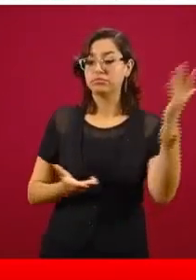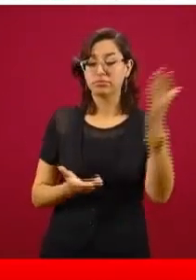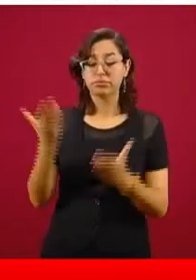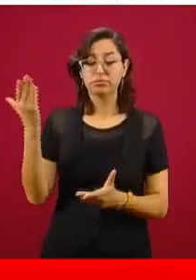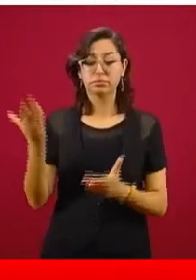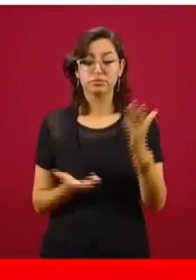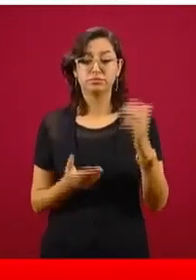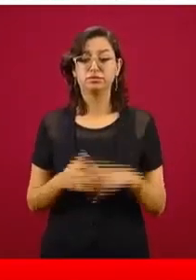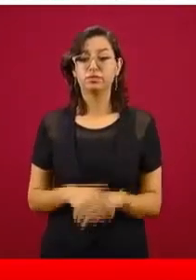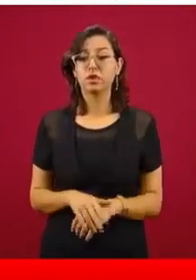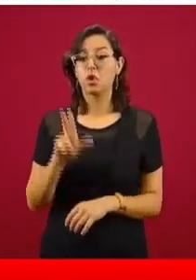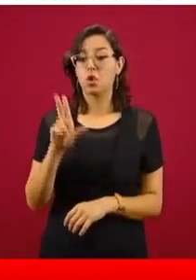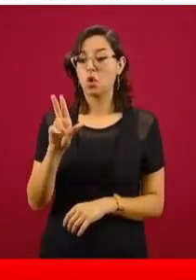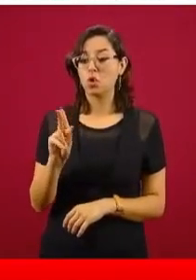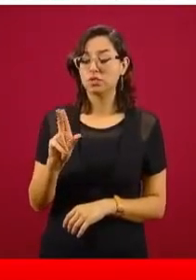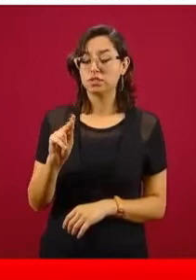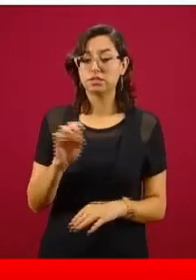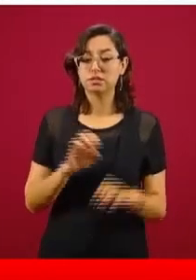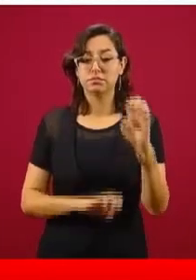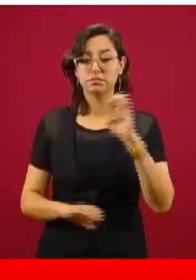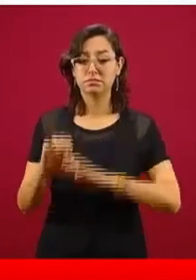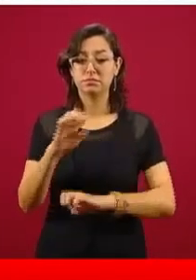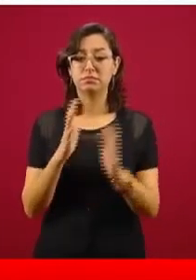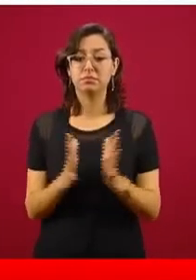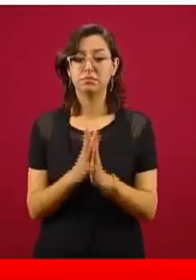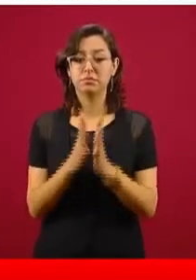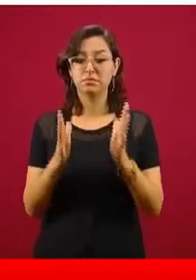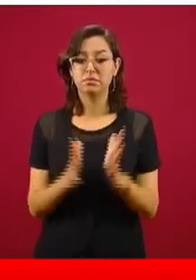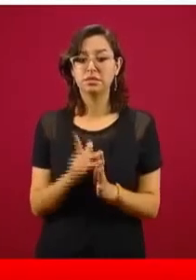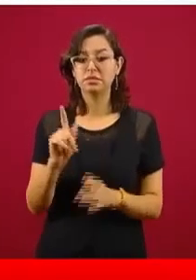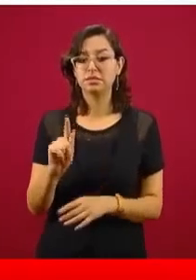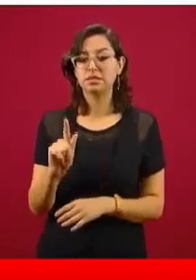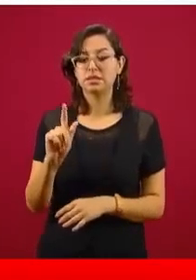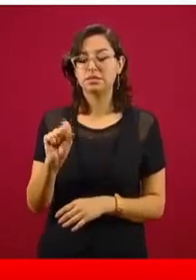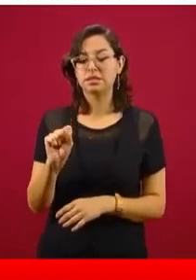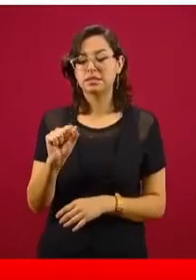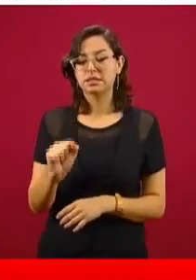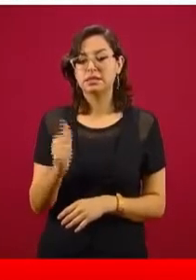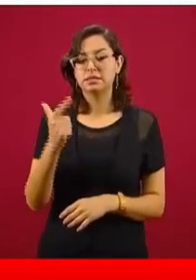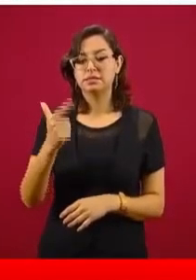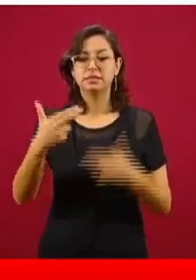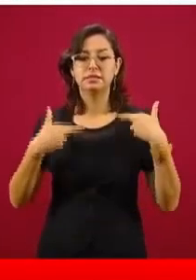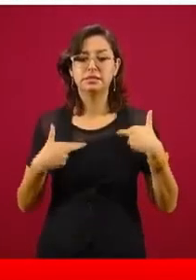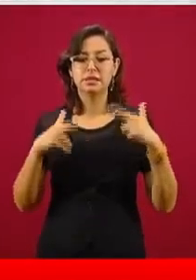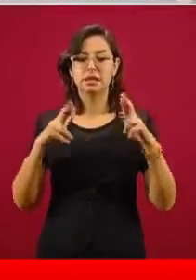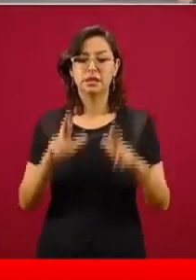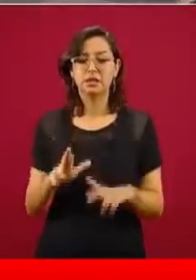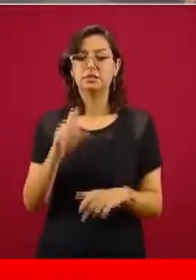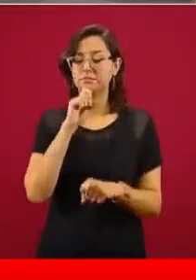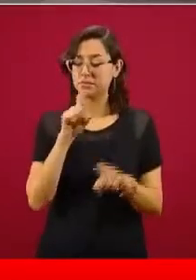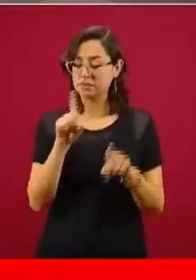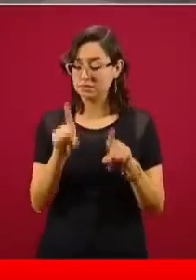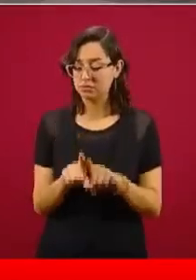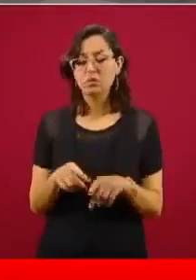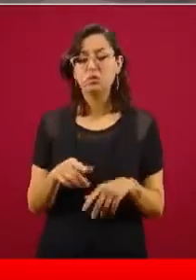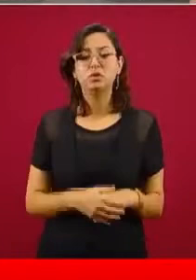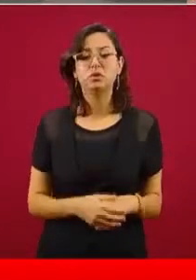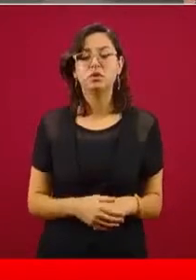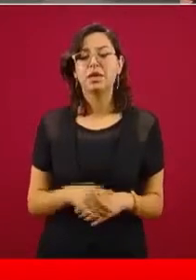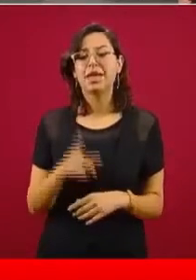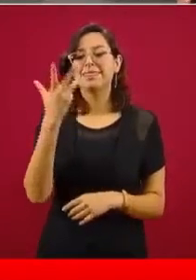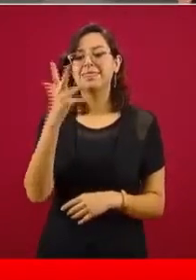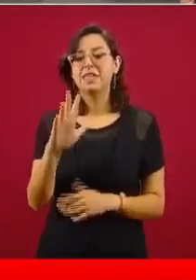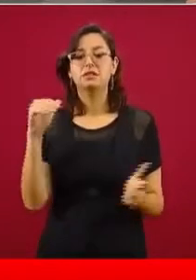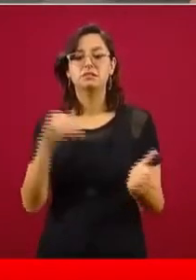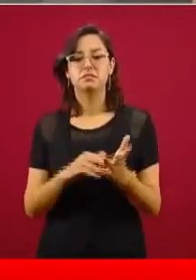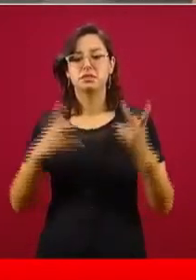80 embajadas han participado, los 67 consulados, para repatriar en total a 10 mil 547